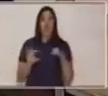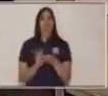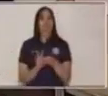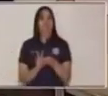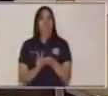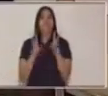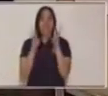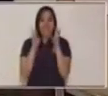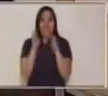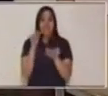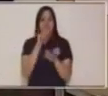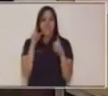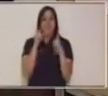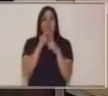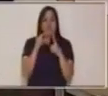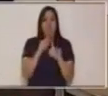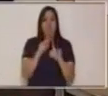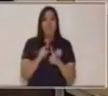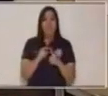tema fútbol.